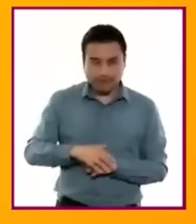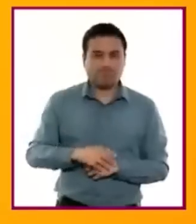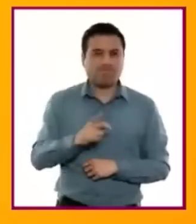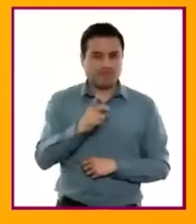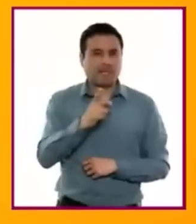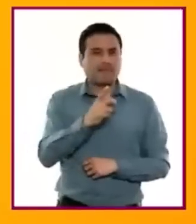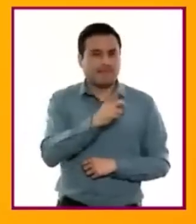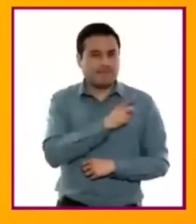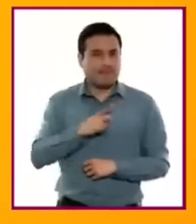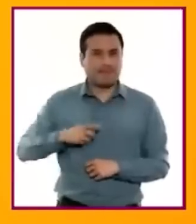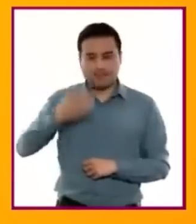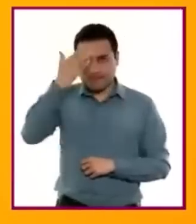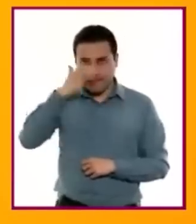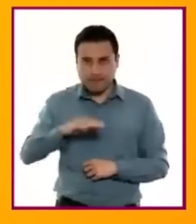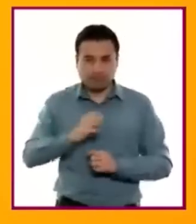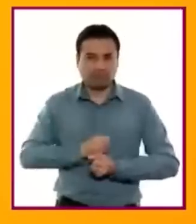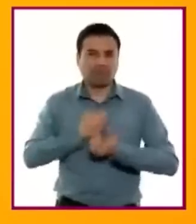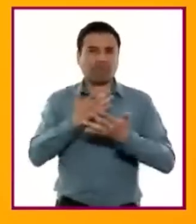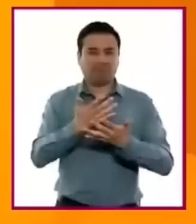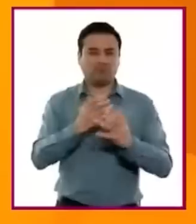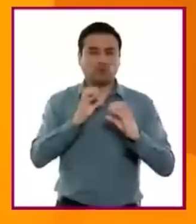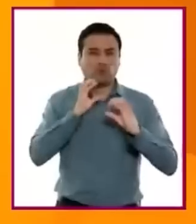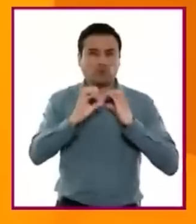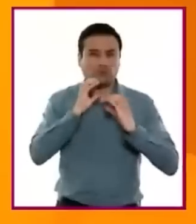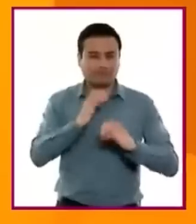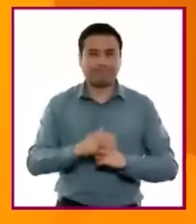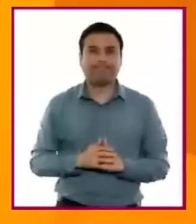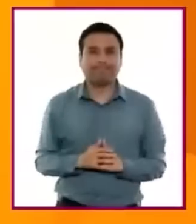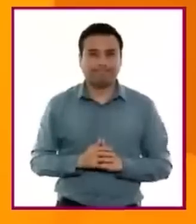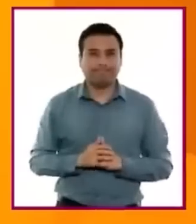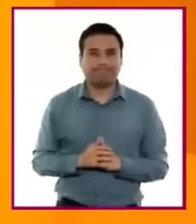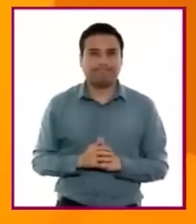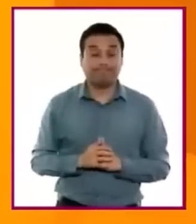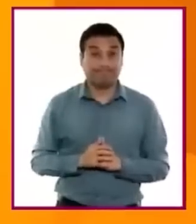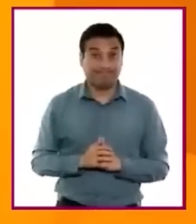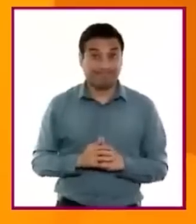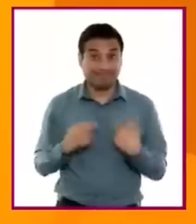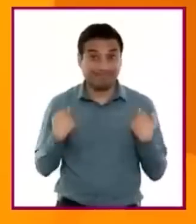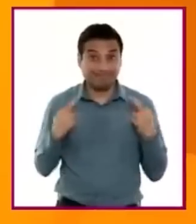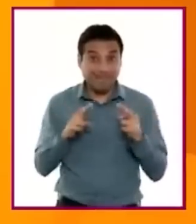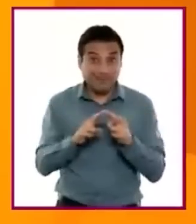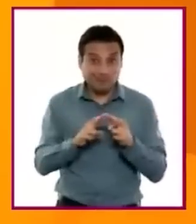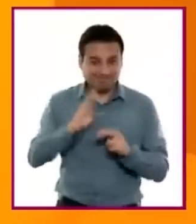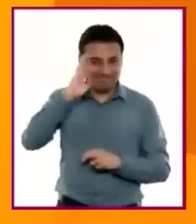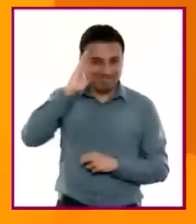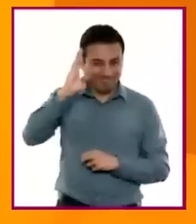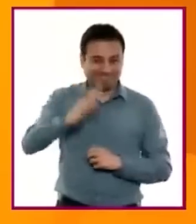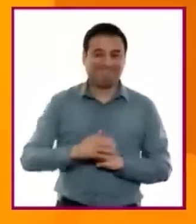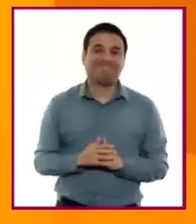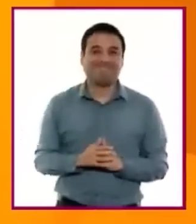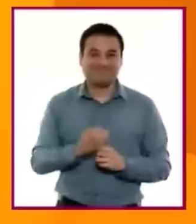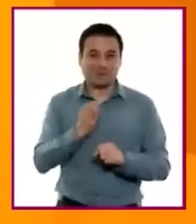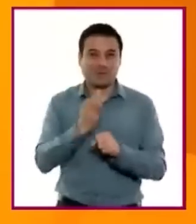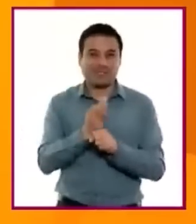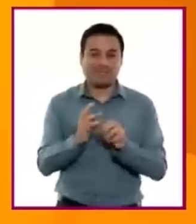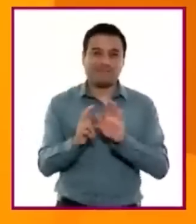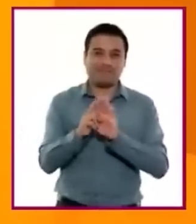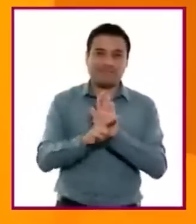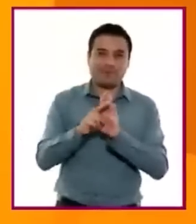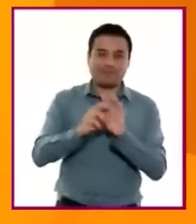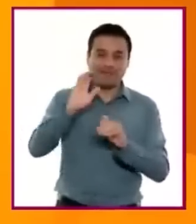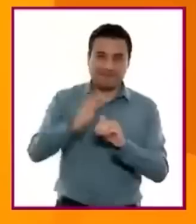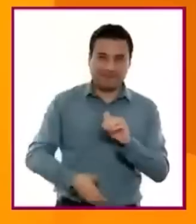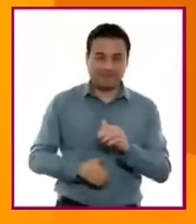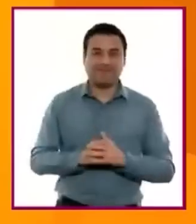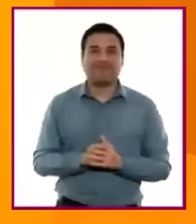menos elemental de otra lengua nacional o extranjera. Maestras y maestros, hemos llegado al final. No me queda más que